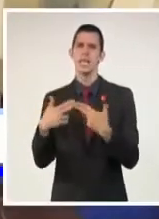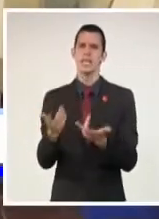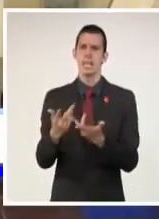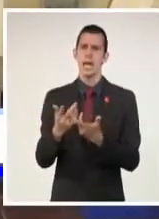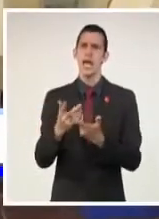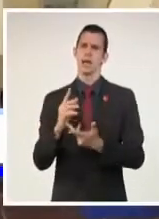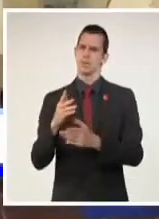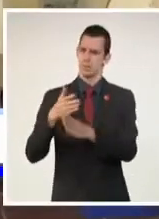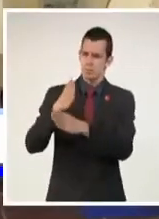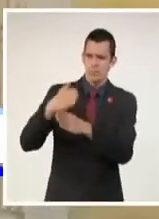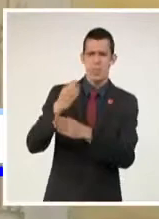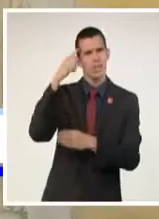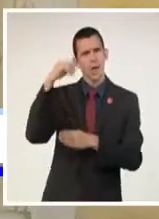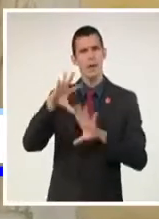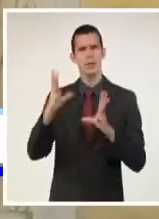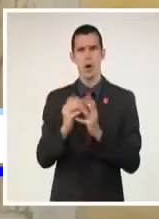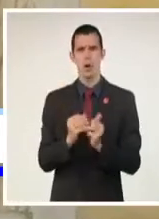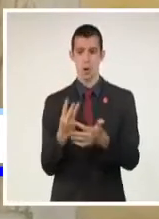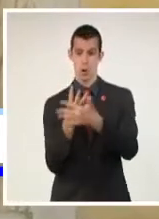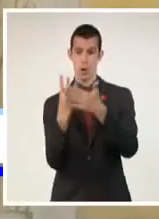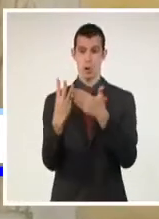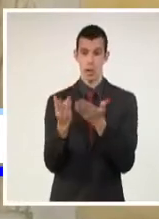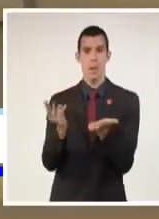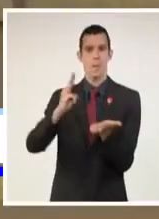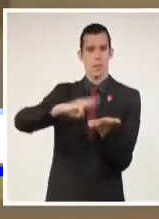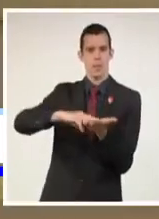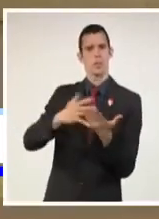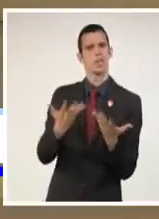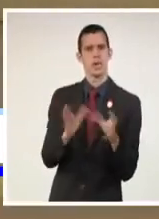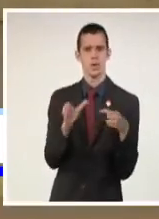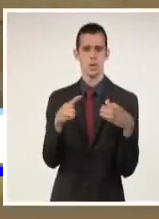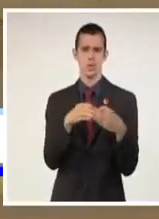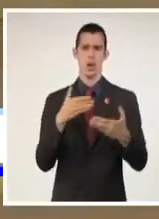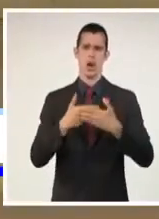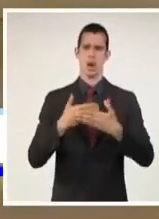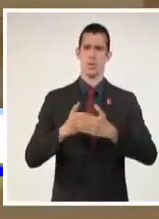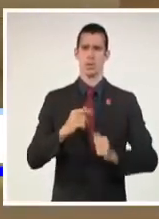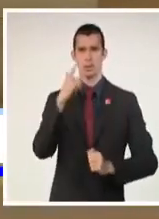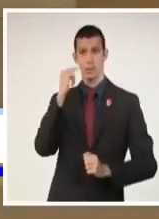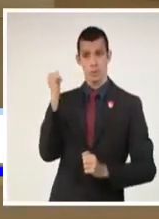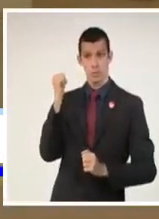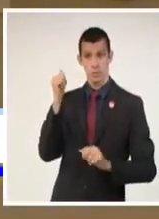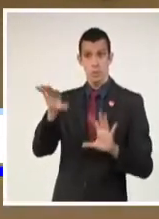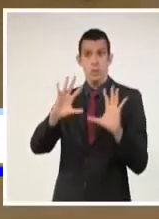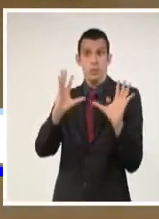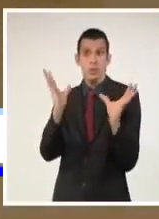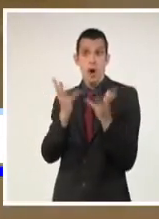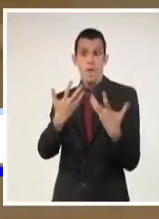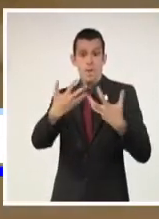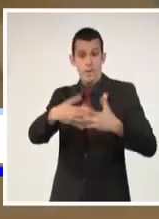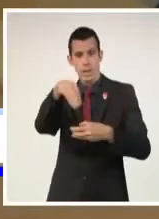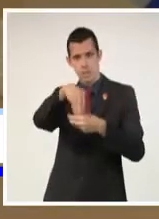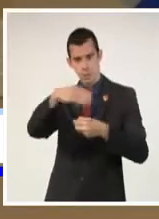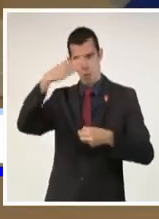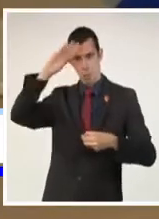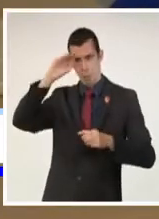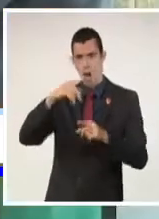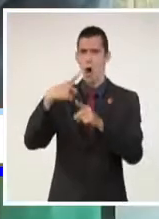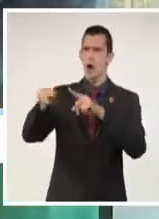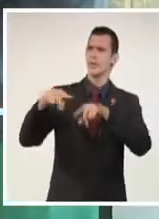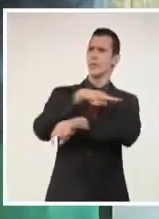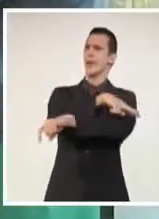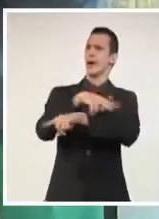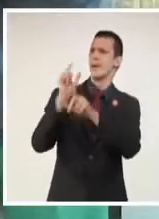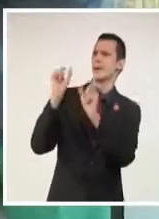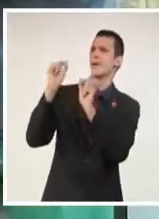de la construcción. Lo que usted ve son materias primas que se obtienen dentro de Cuba, algunas como desechos de otros procesos industriales.